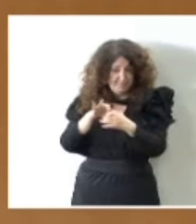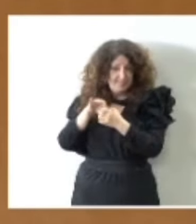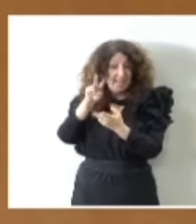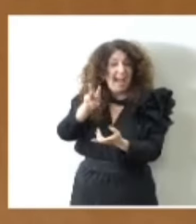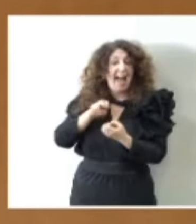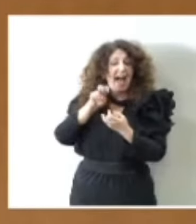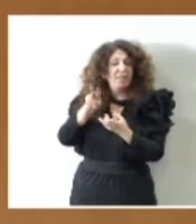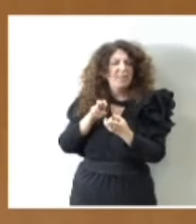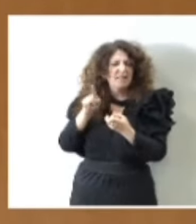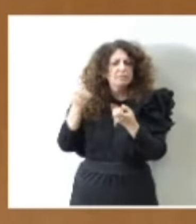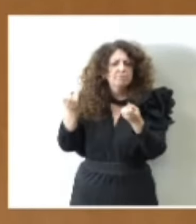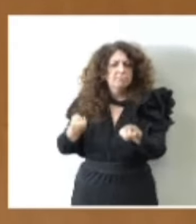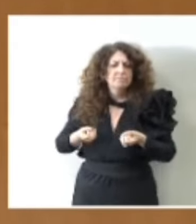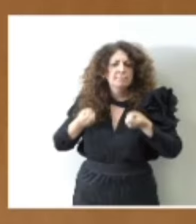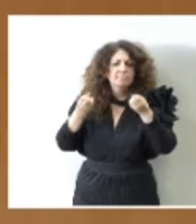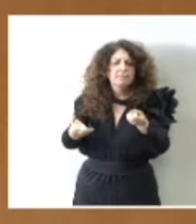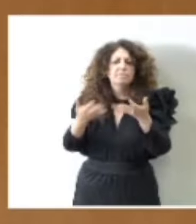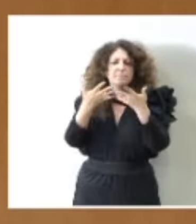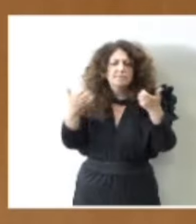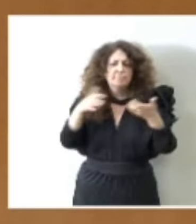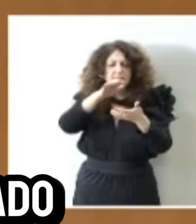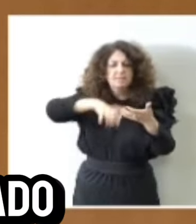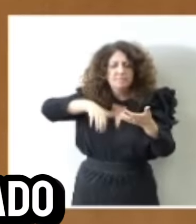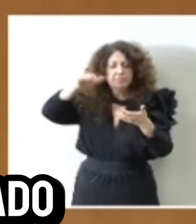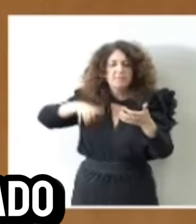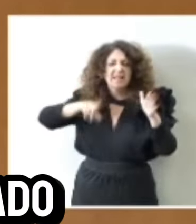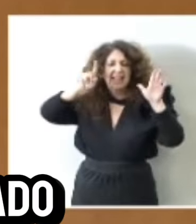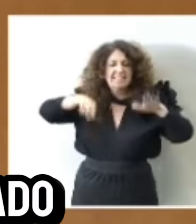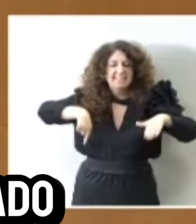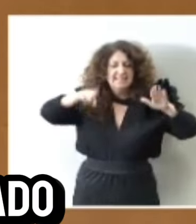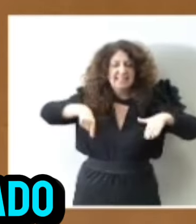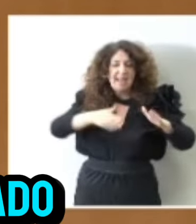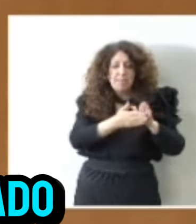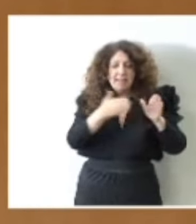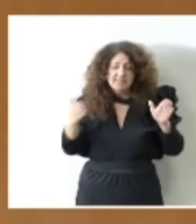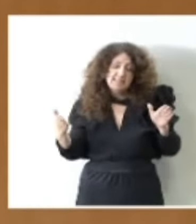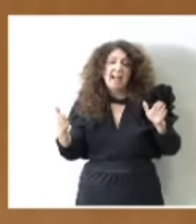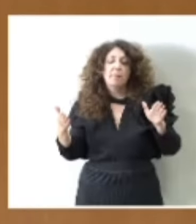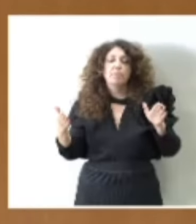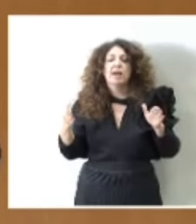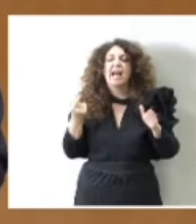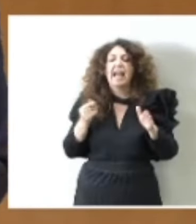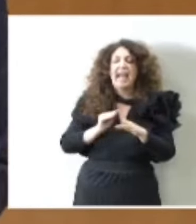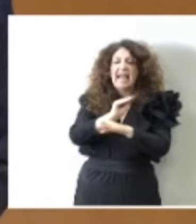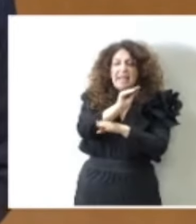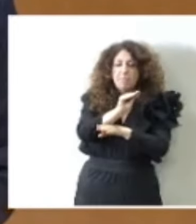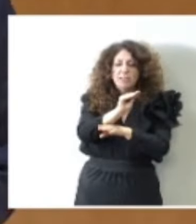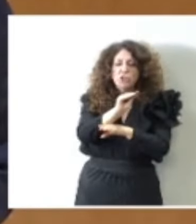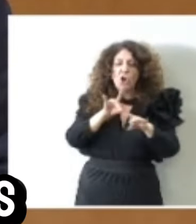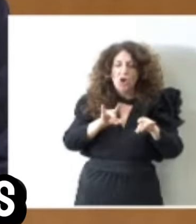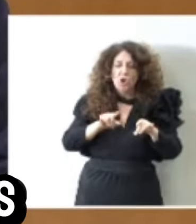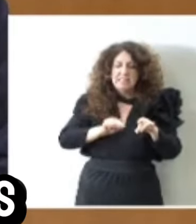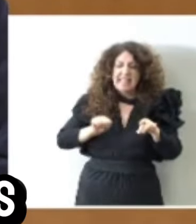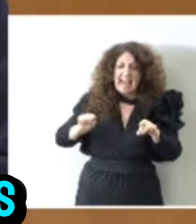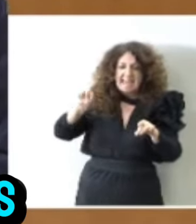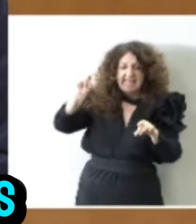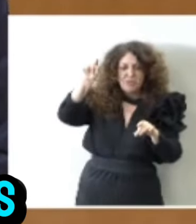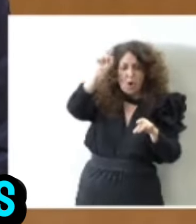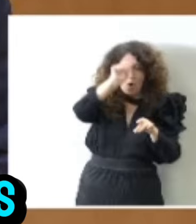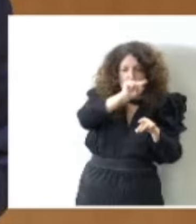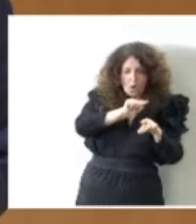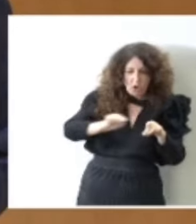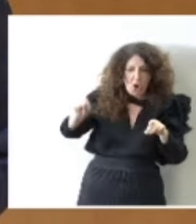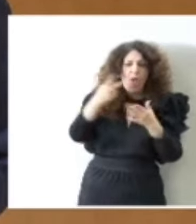publicó su informe semestral sobre el grado de ejecución de la inversión territorializada del Estado en cada una de las 17 comunidades